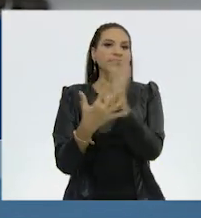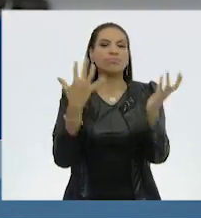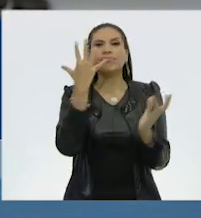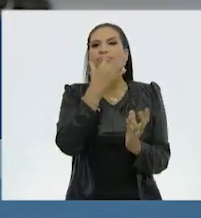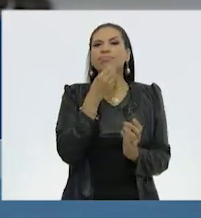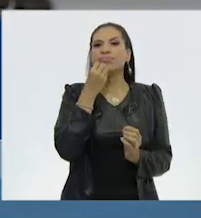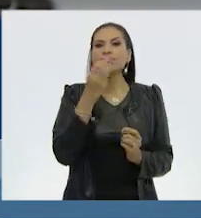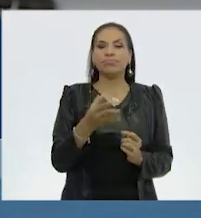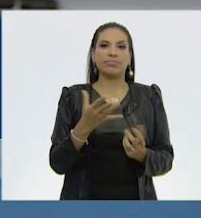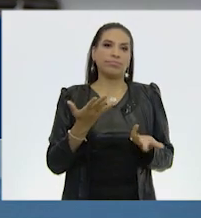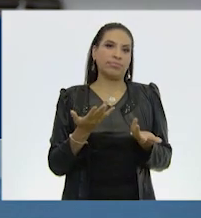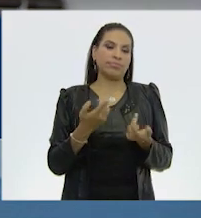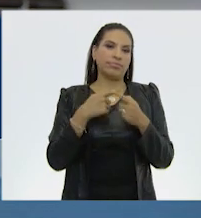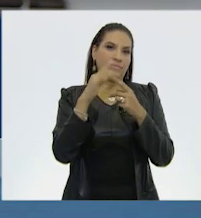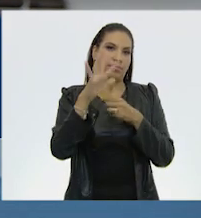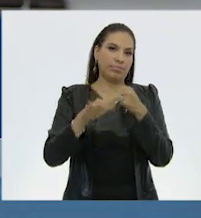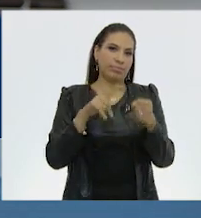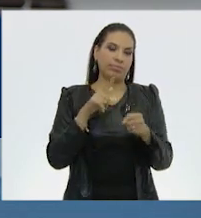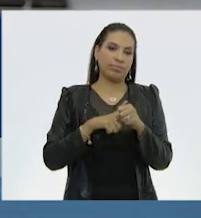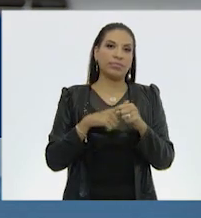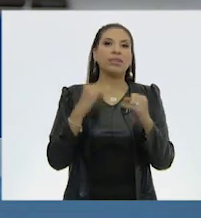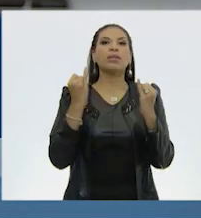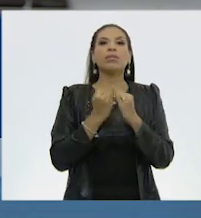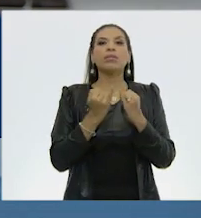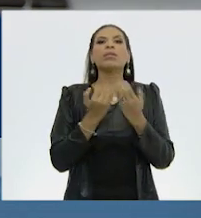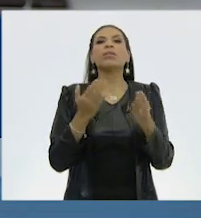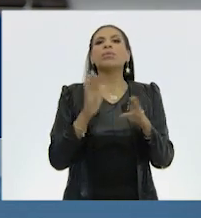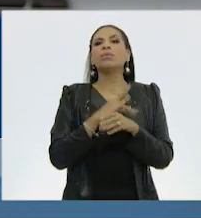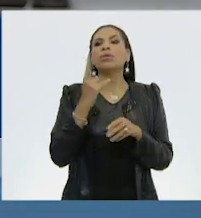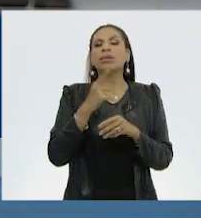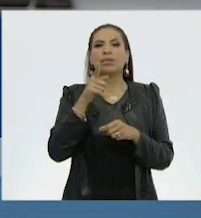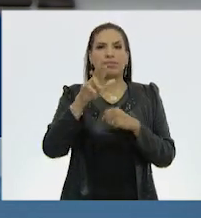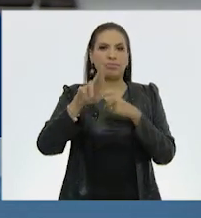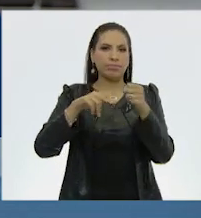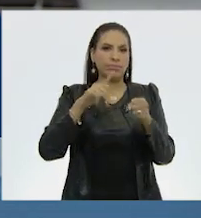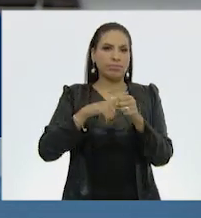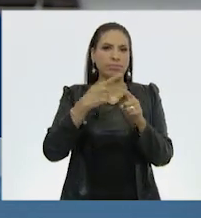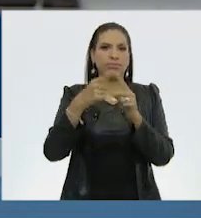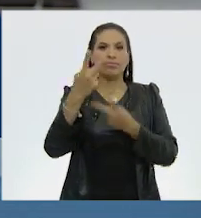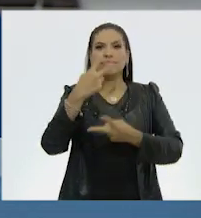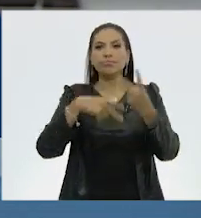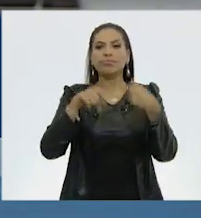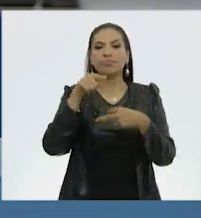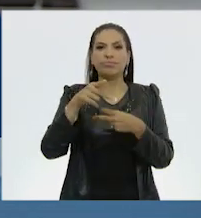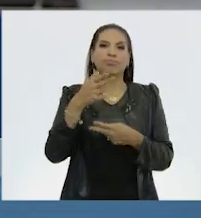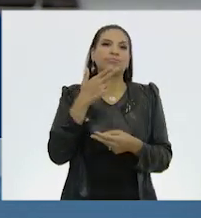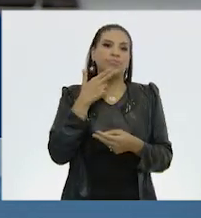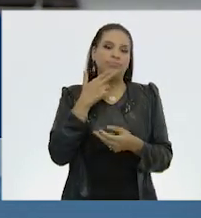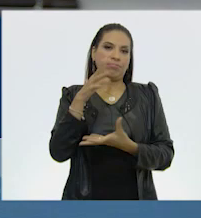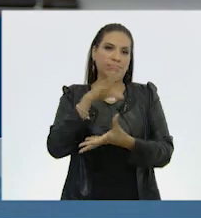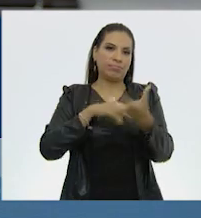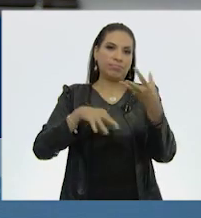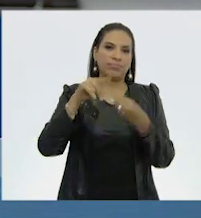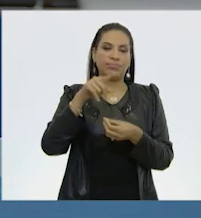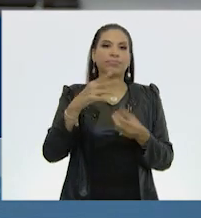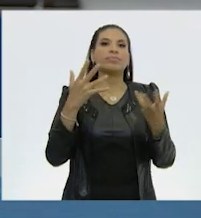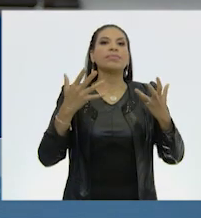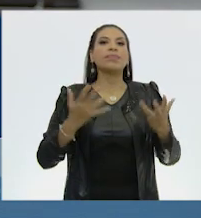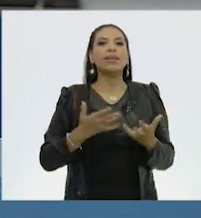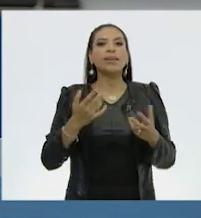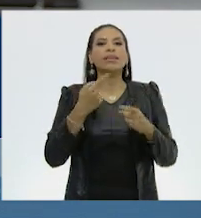hermosos y los animales, sino porque de la naturaleza se extraen recursos que permiten la